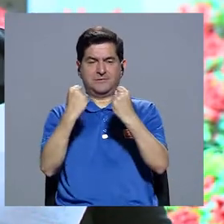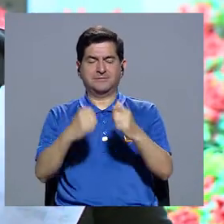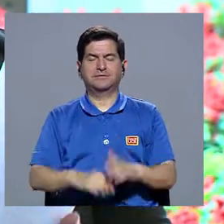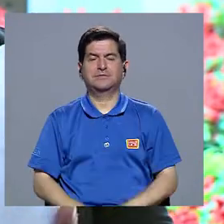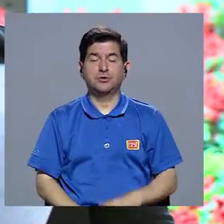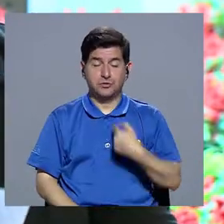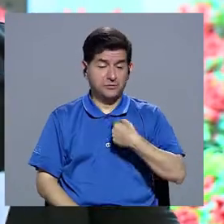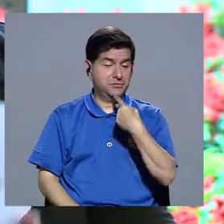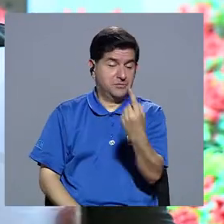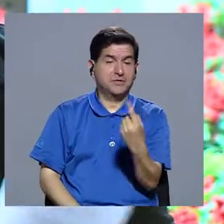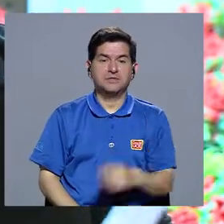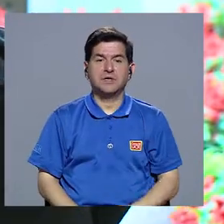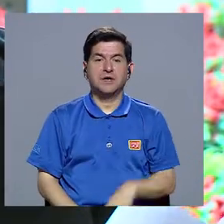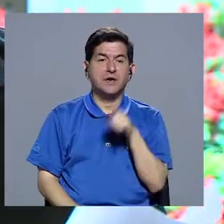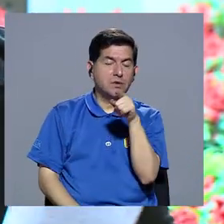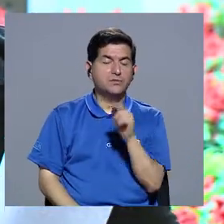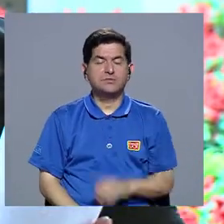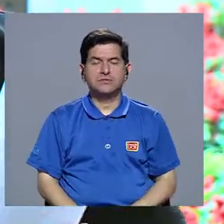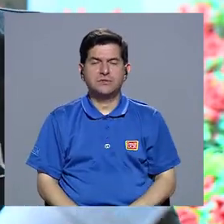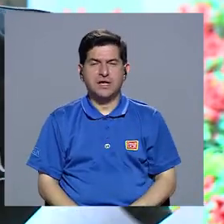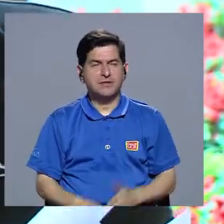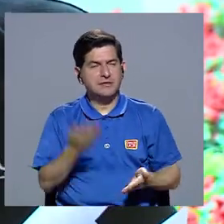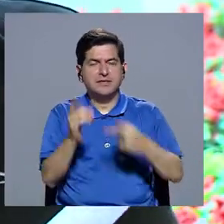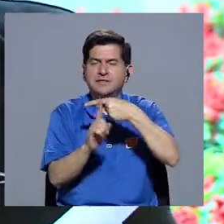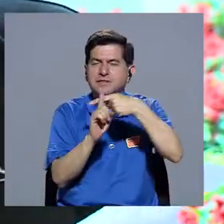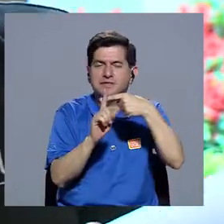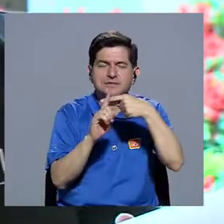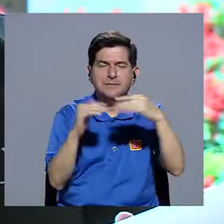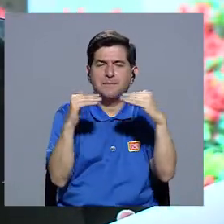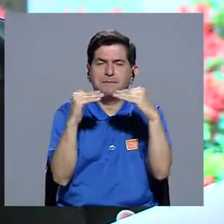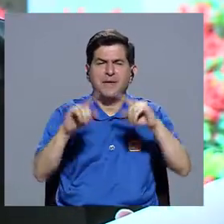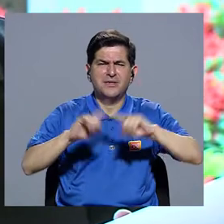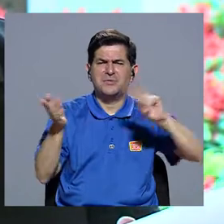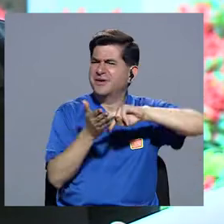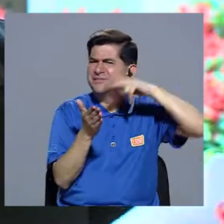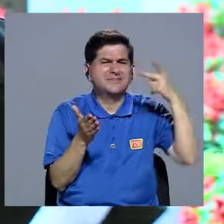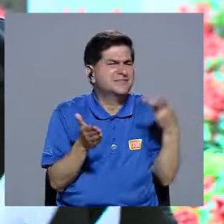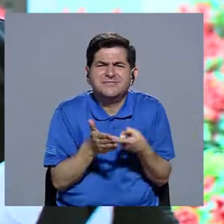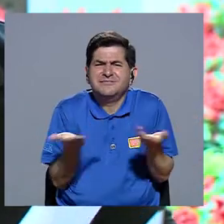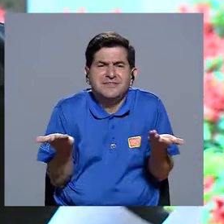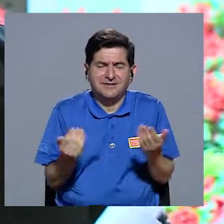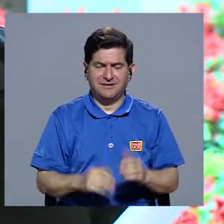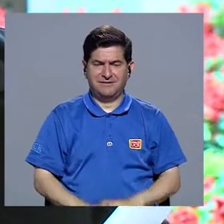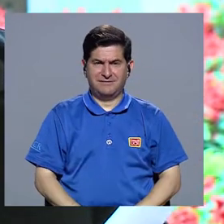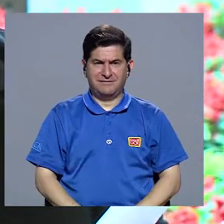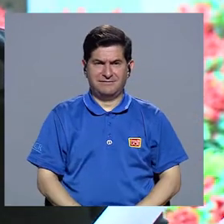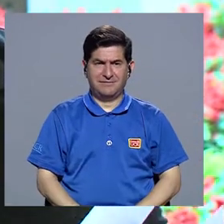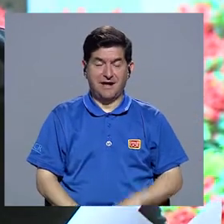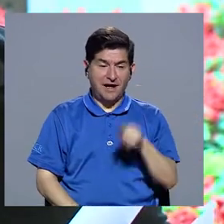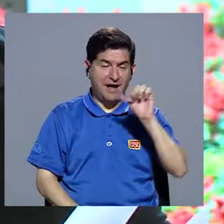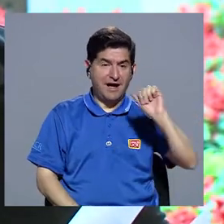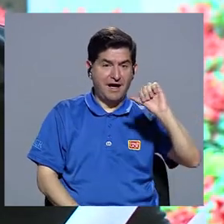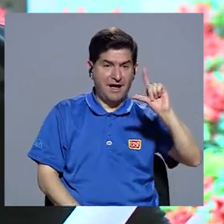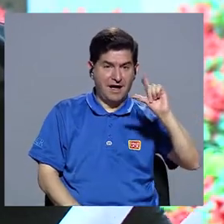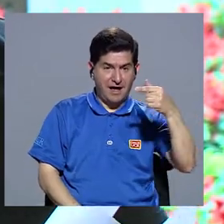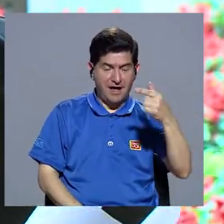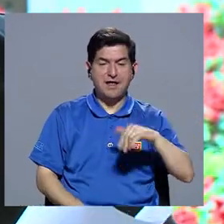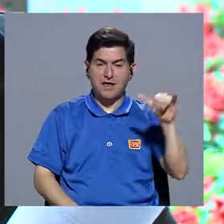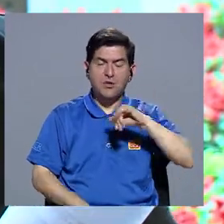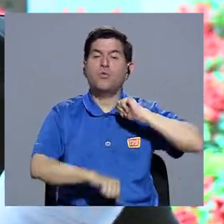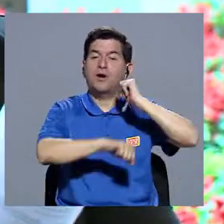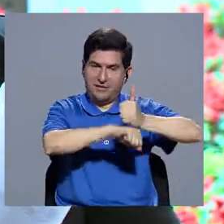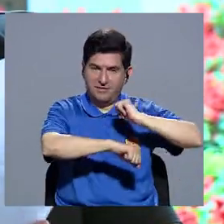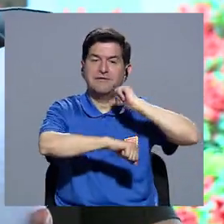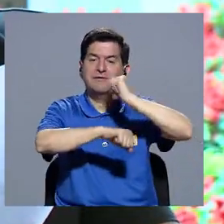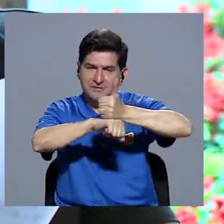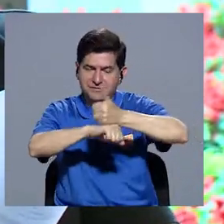Claramente, yo te puedo decir, hoy tenías que entrenar a una intensidad moderada, pero ¿qué es intensidad moderada? Bueno, entonces, en ese algoritmo también se especifica